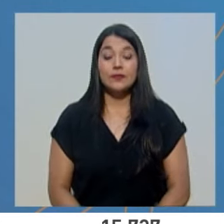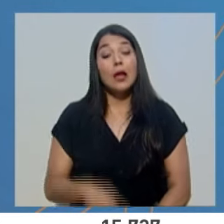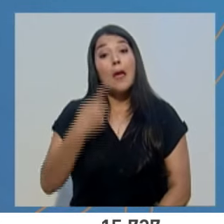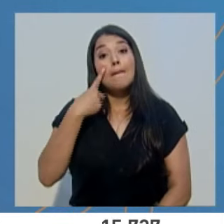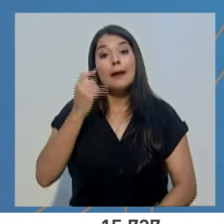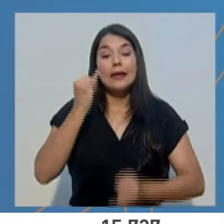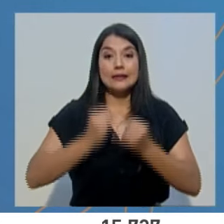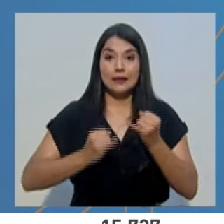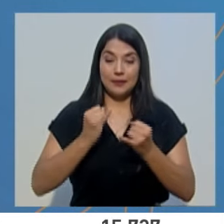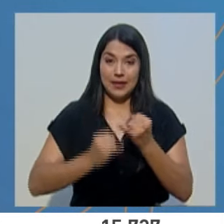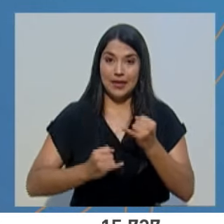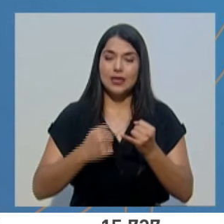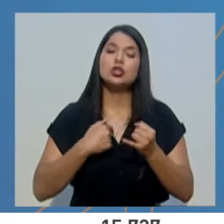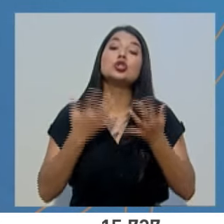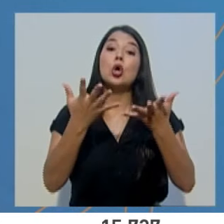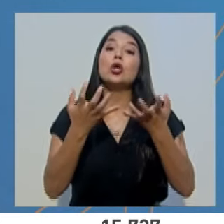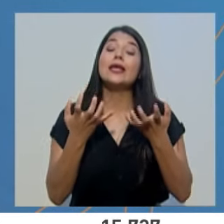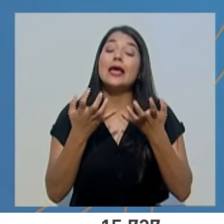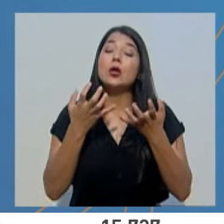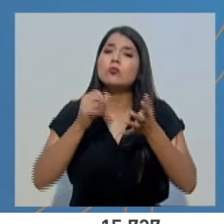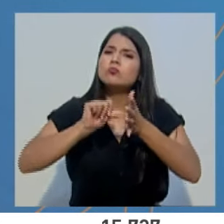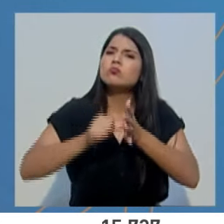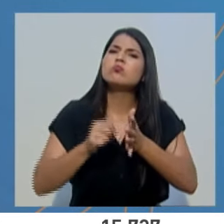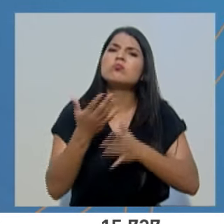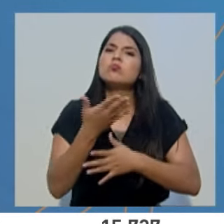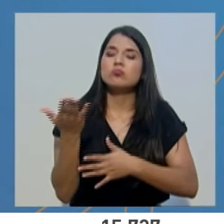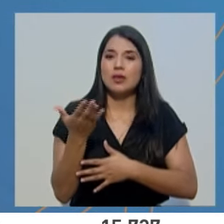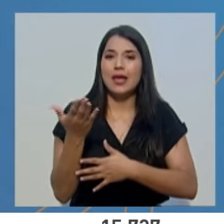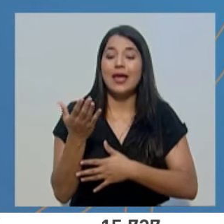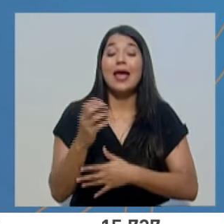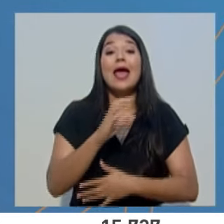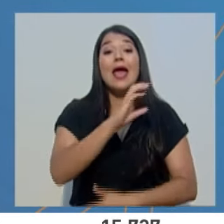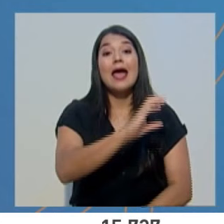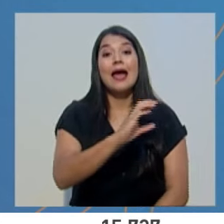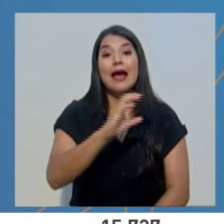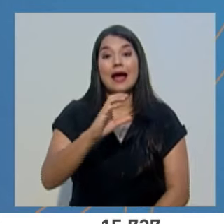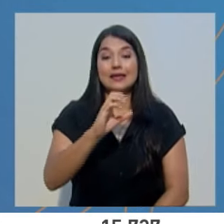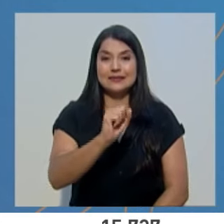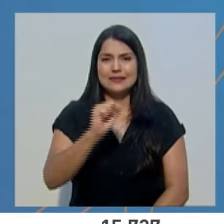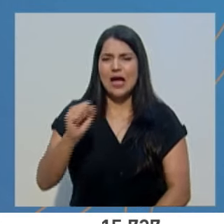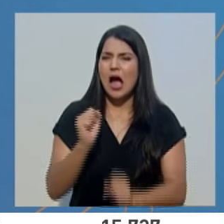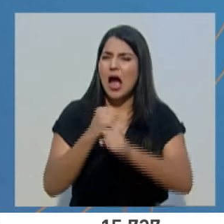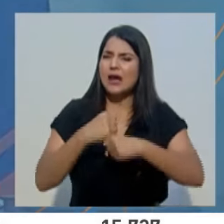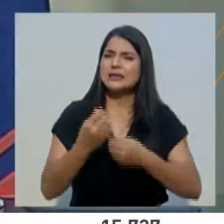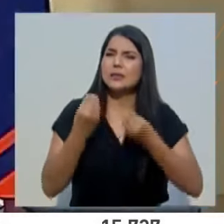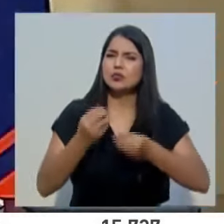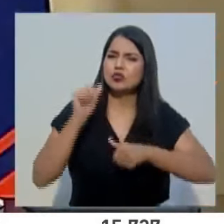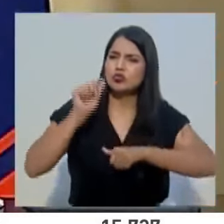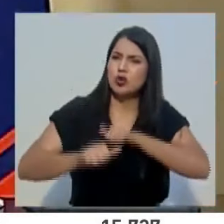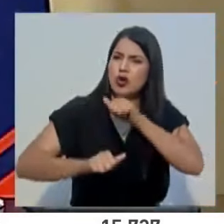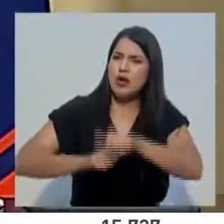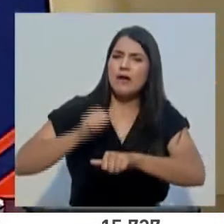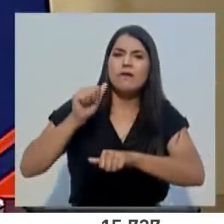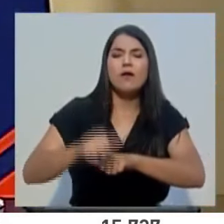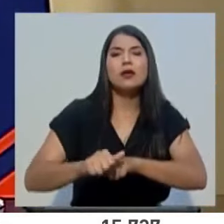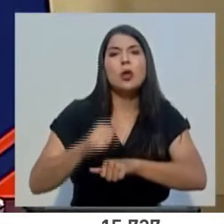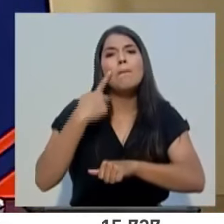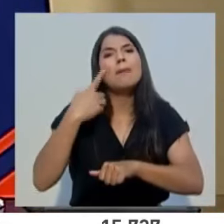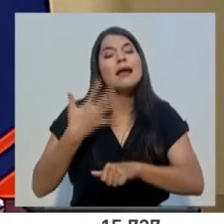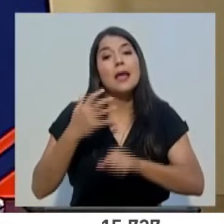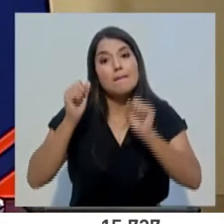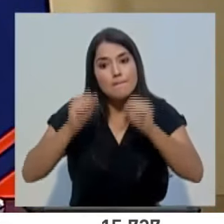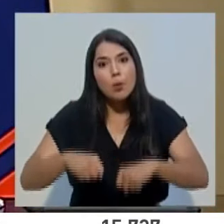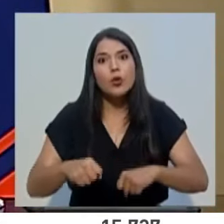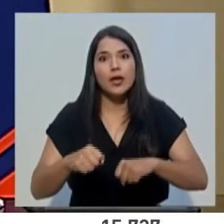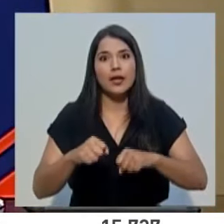Para terminar, quiero resaltar que la Caja realiza los mayores esfuerzos que están a nuestro alcance en